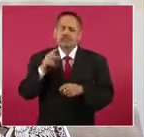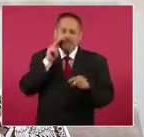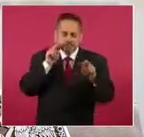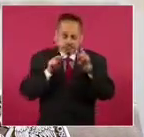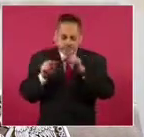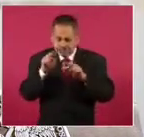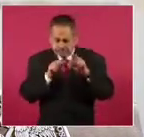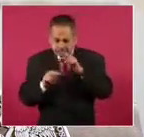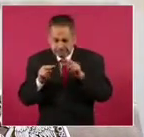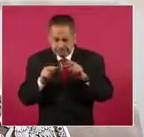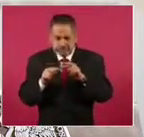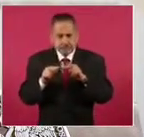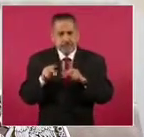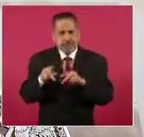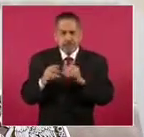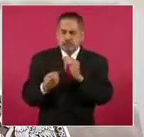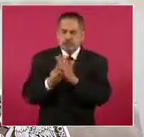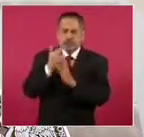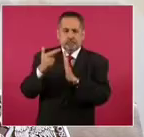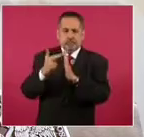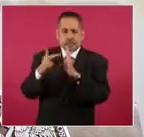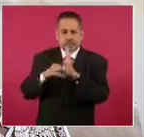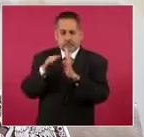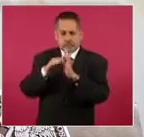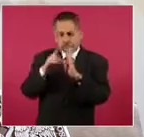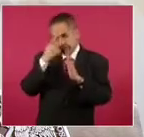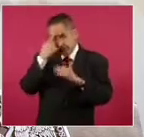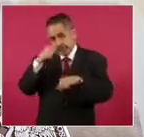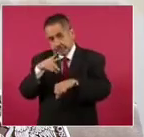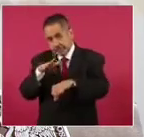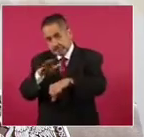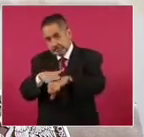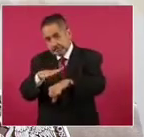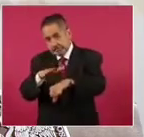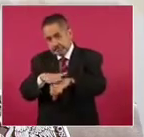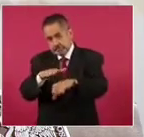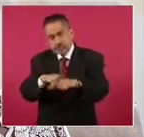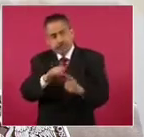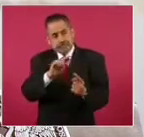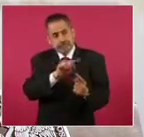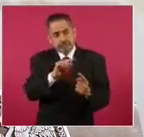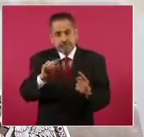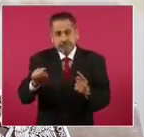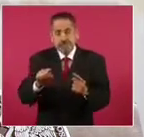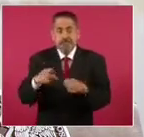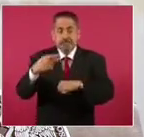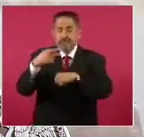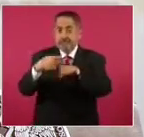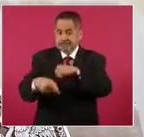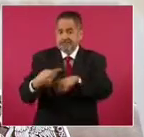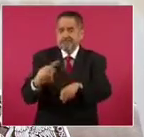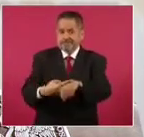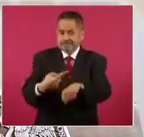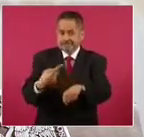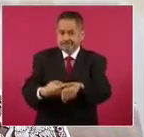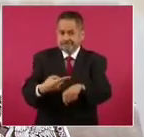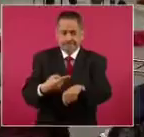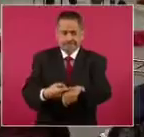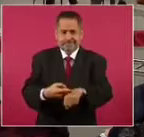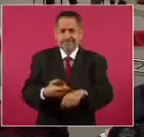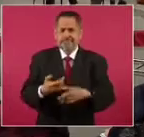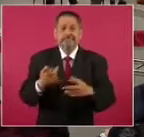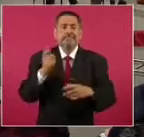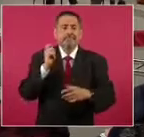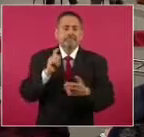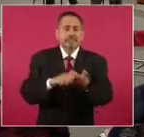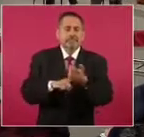visión de innovación regulatoria a fin de advertir los importantes riesgos a la salud humana asociados al uso